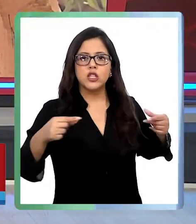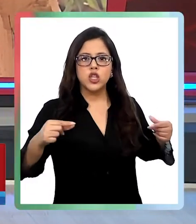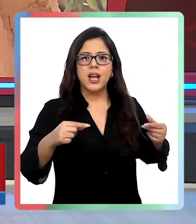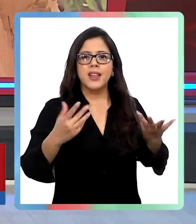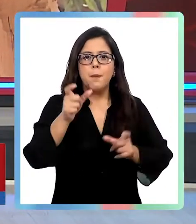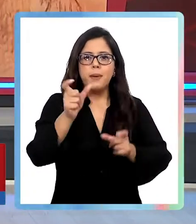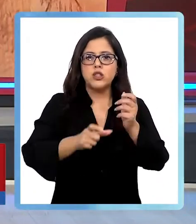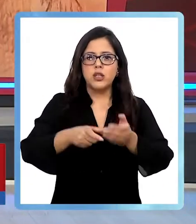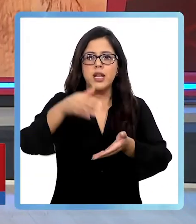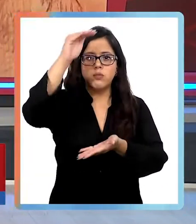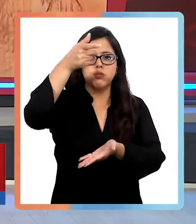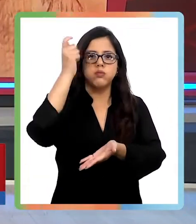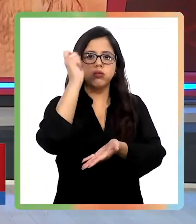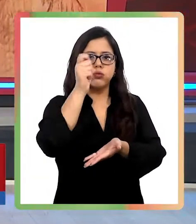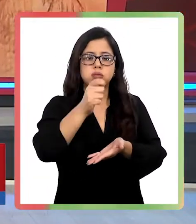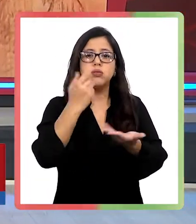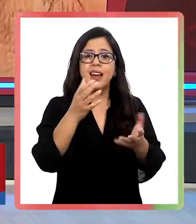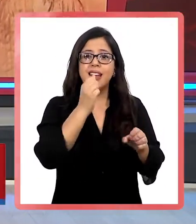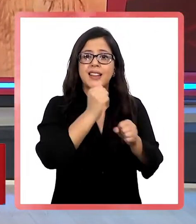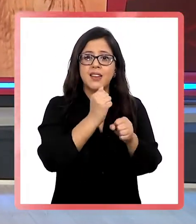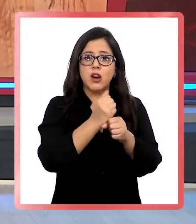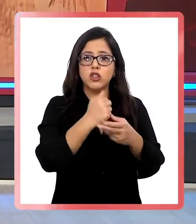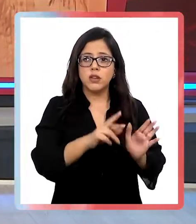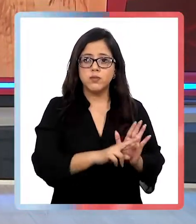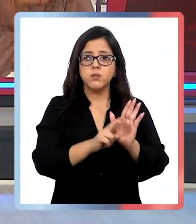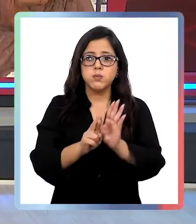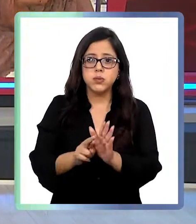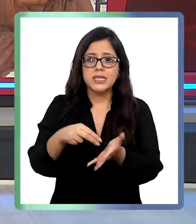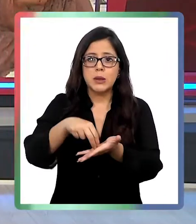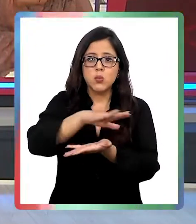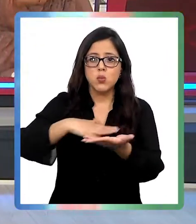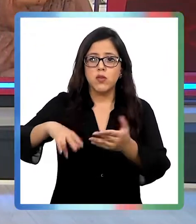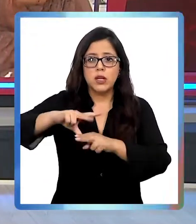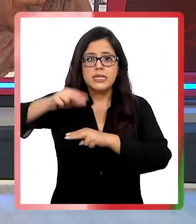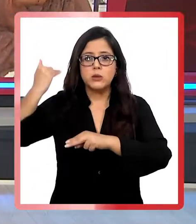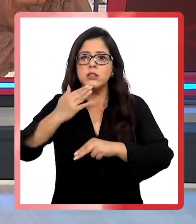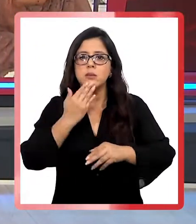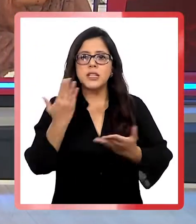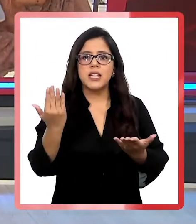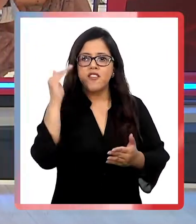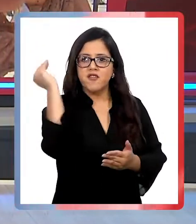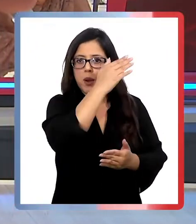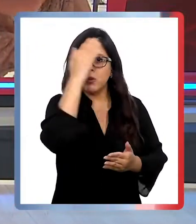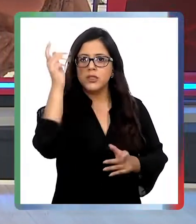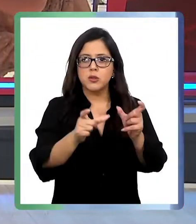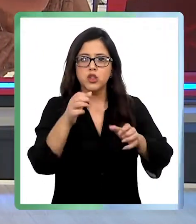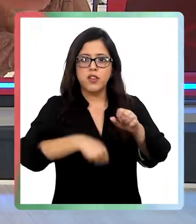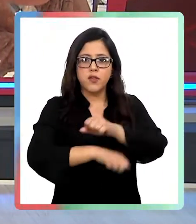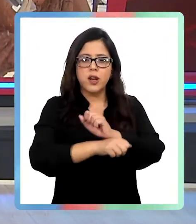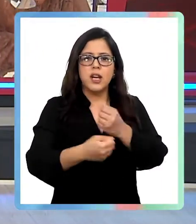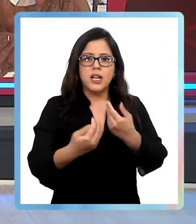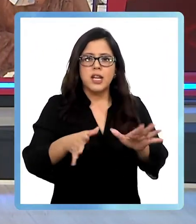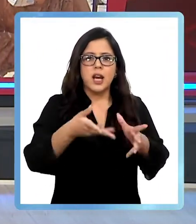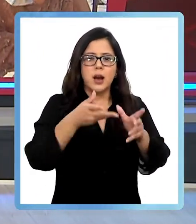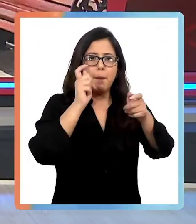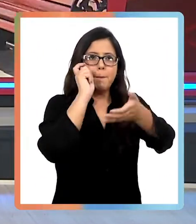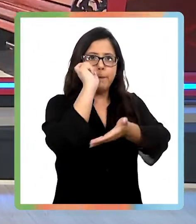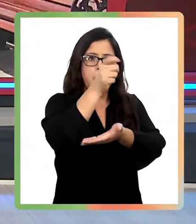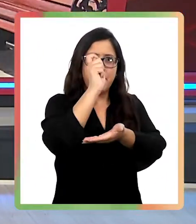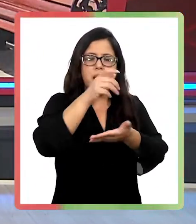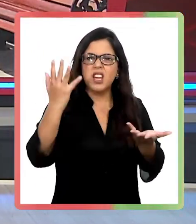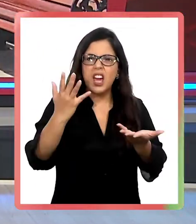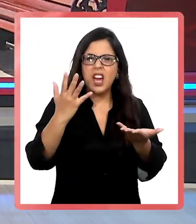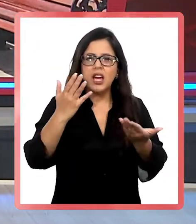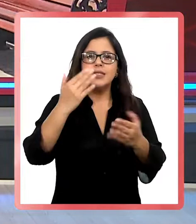Las obras, van desde representaciones de nuestros pueblos ancestrales hasta famosos futbolistas, son construidas a partir de troncos de